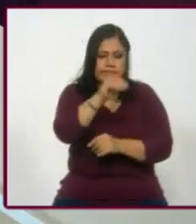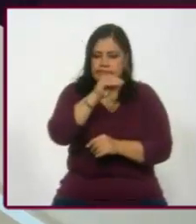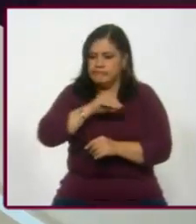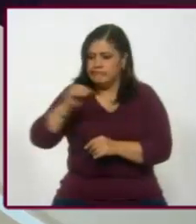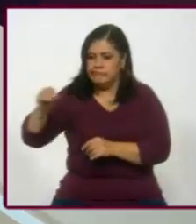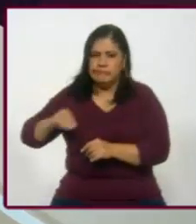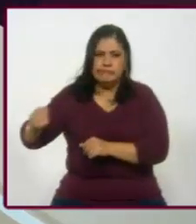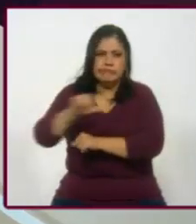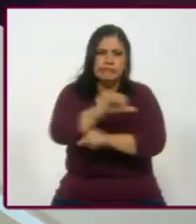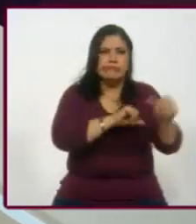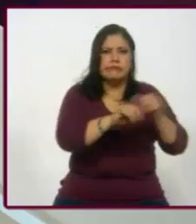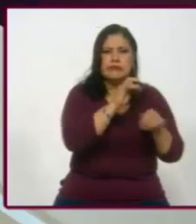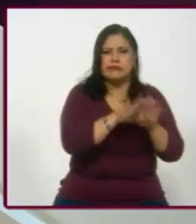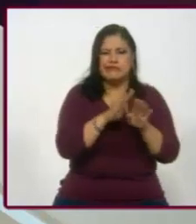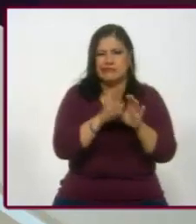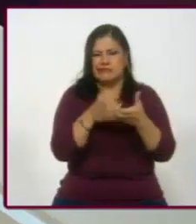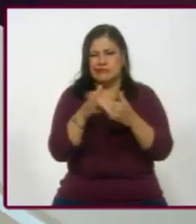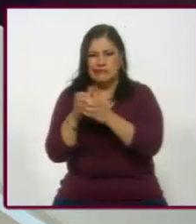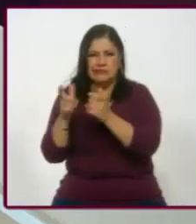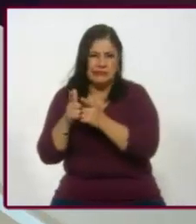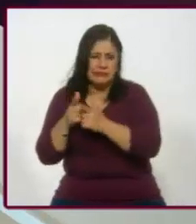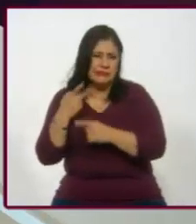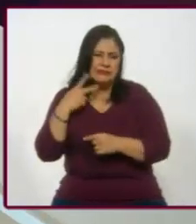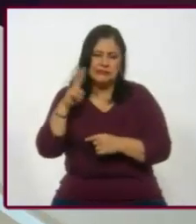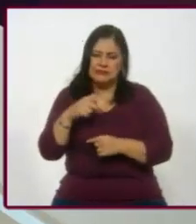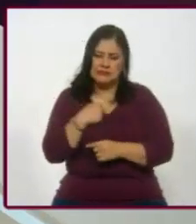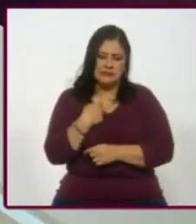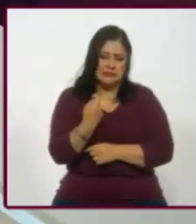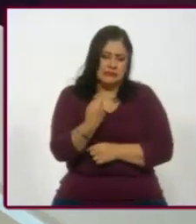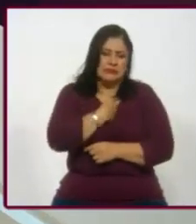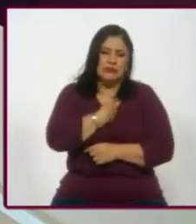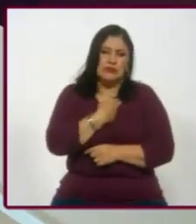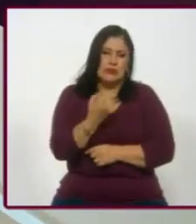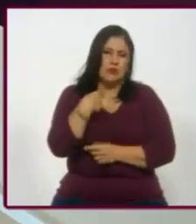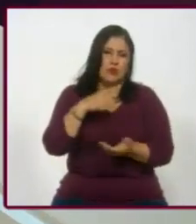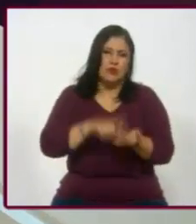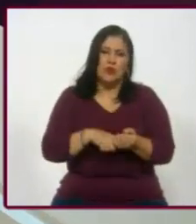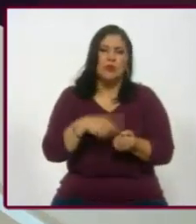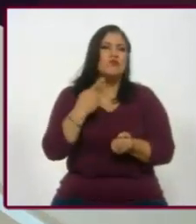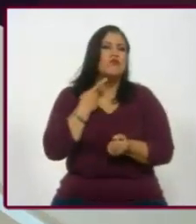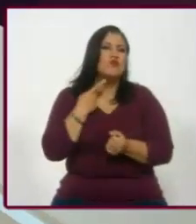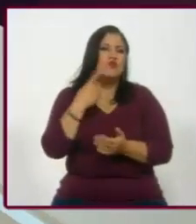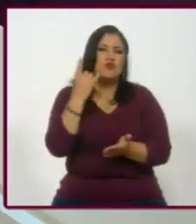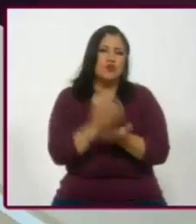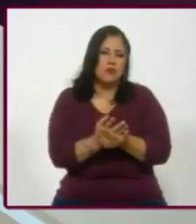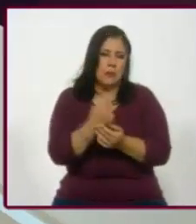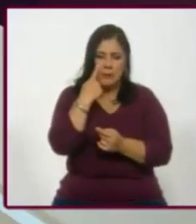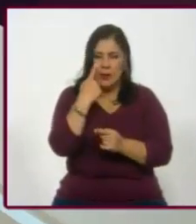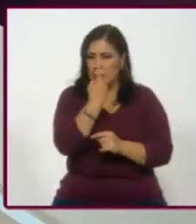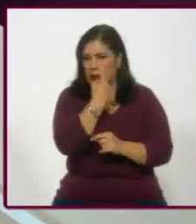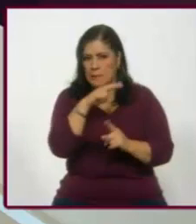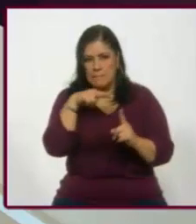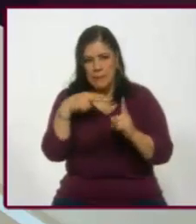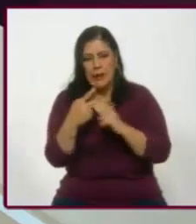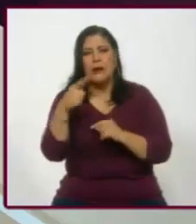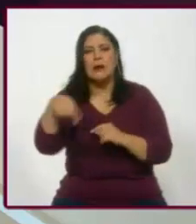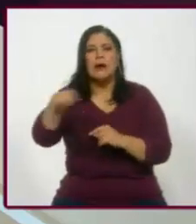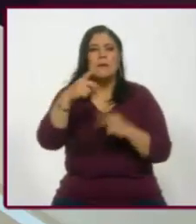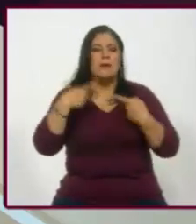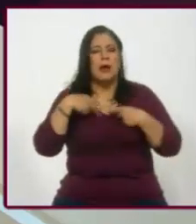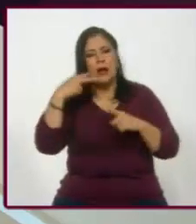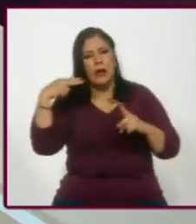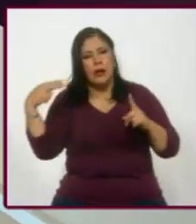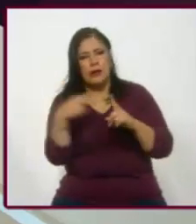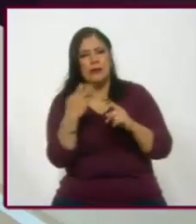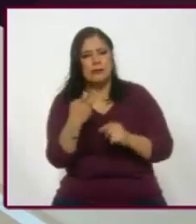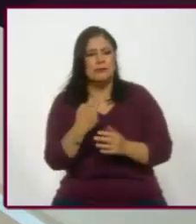pues entonces ya se representa a sí mismo el político o el legislador, y eso es lo que está viendo la gente, ¿no? A ver, ¿qué es